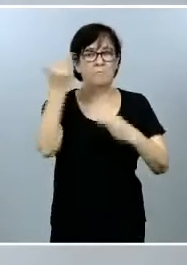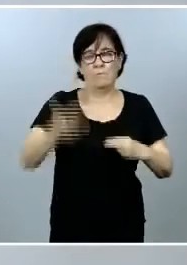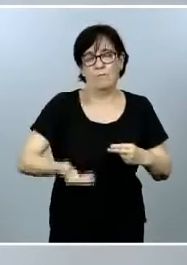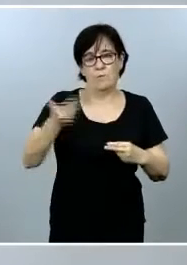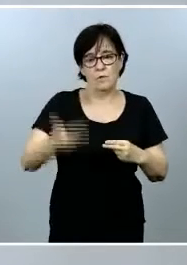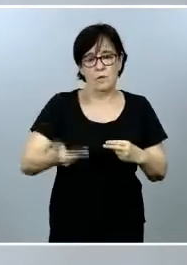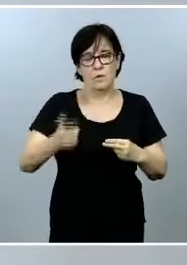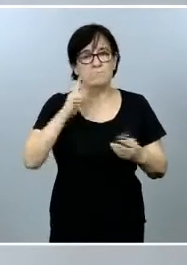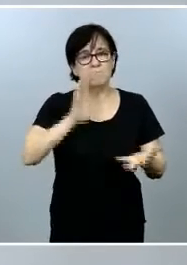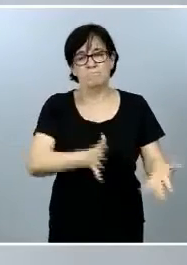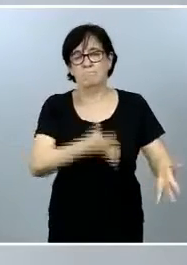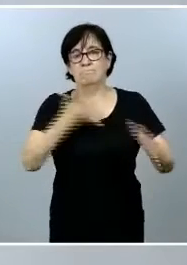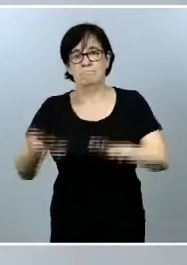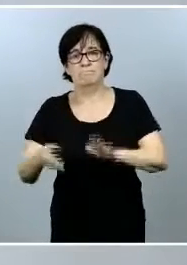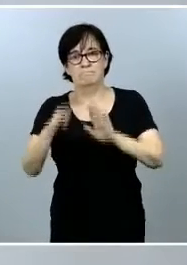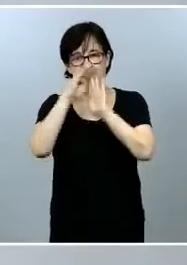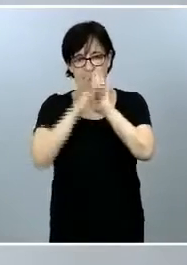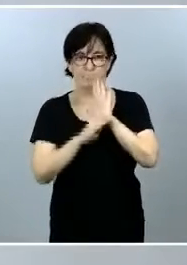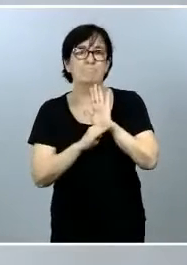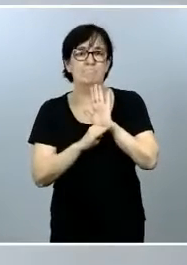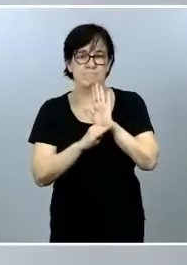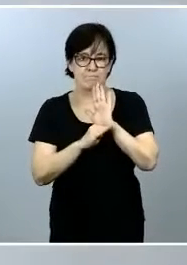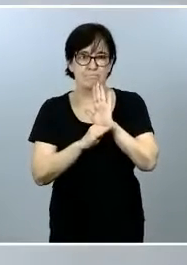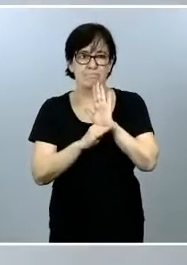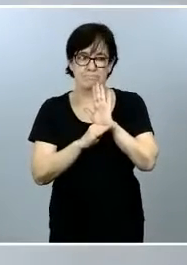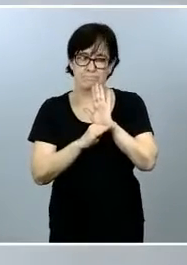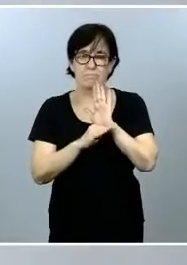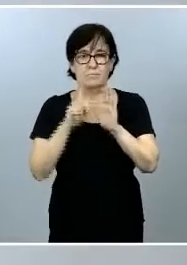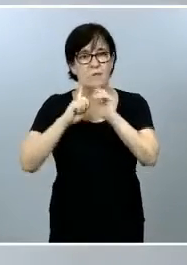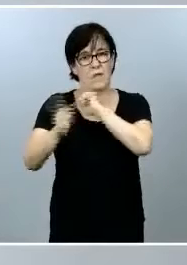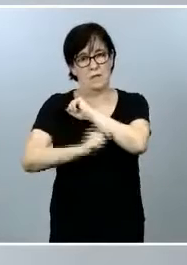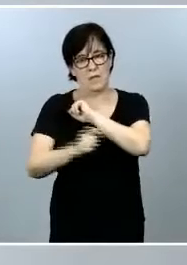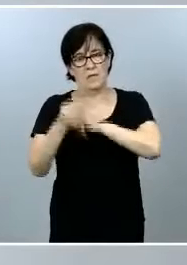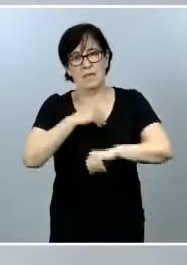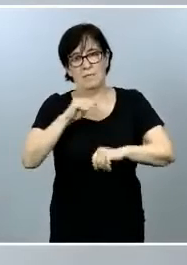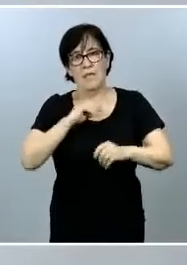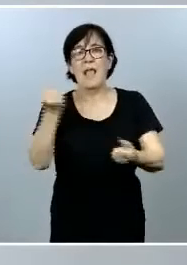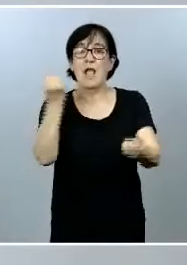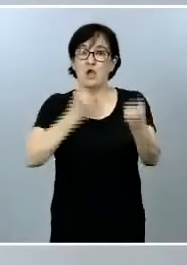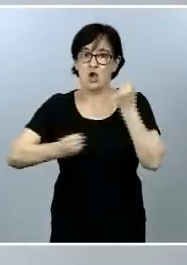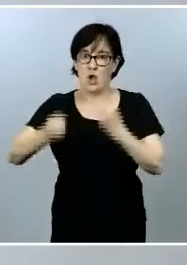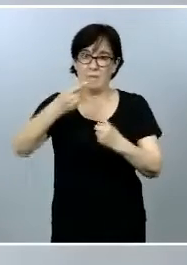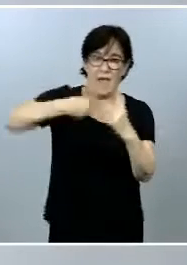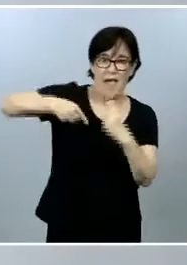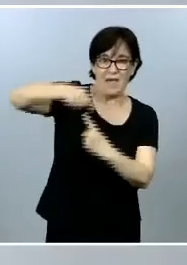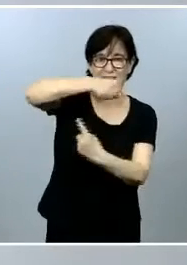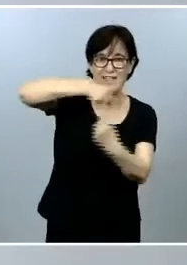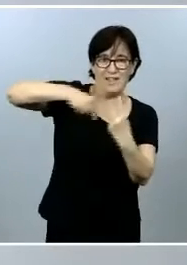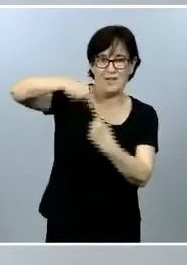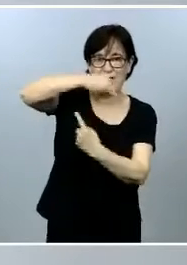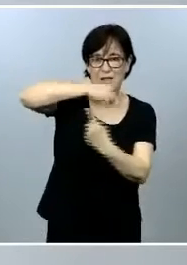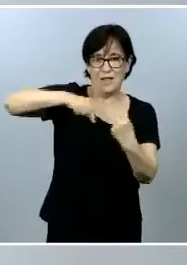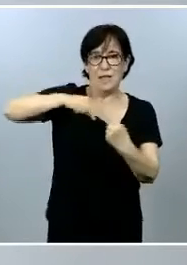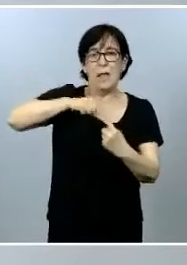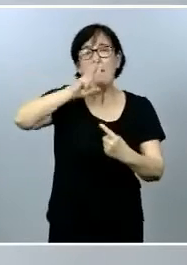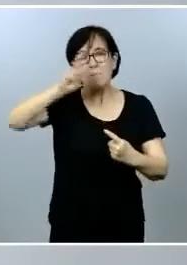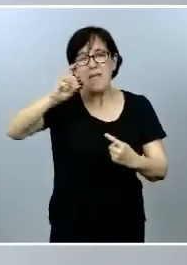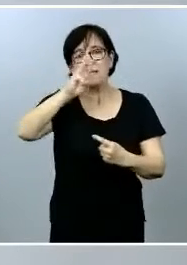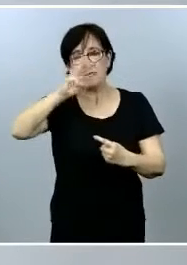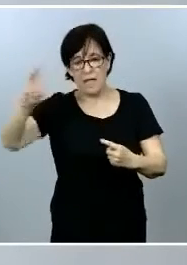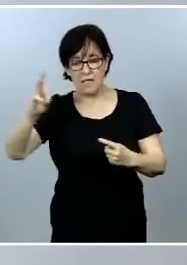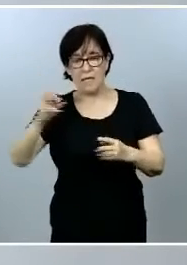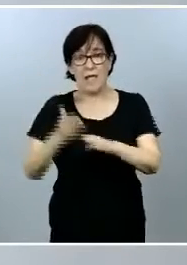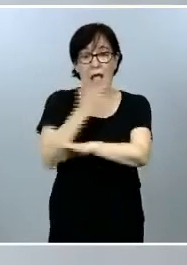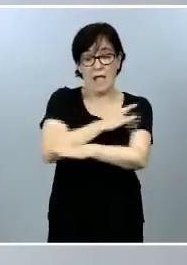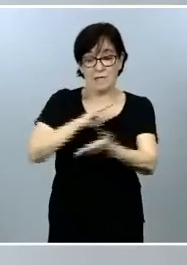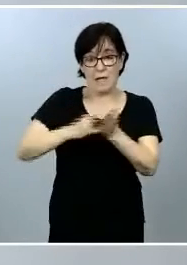reflejados en la Estrategia Española de Economía Circular, España Circular 2030 y el anteproyecto de